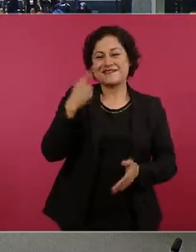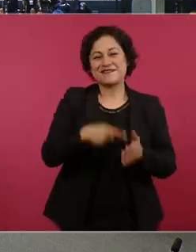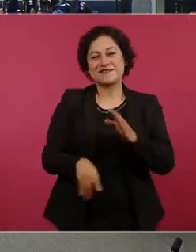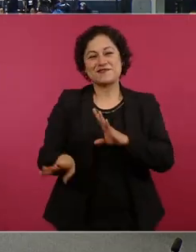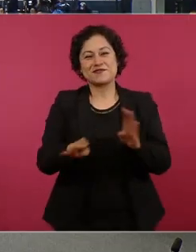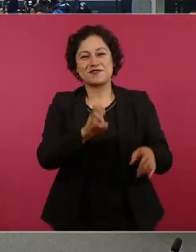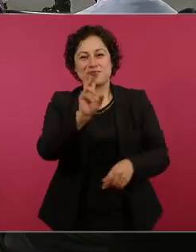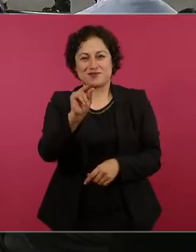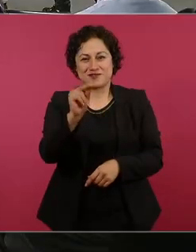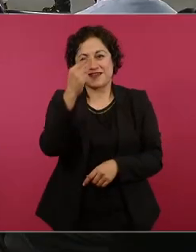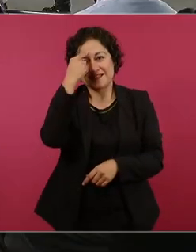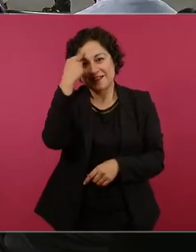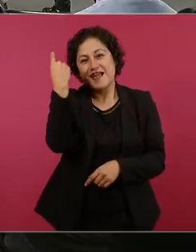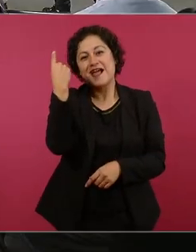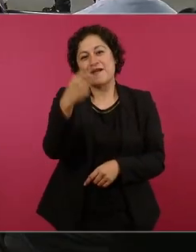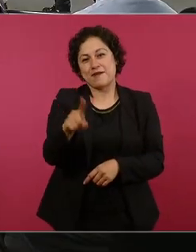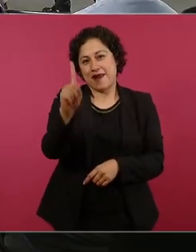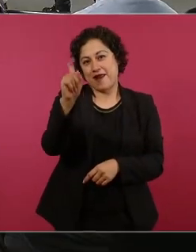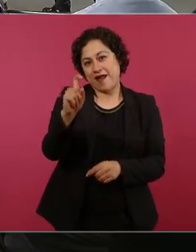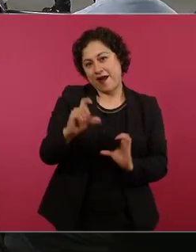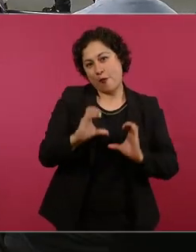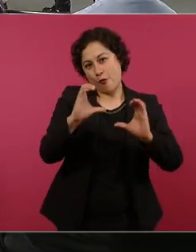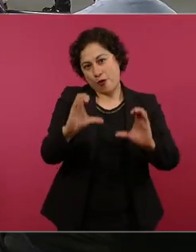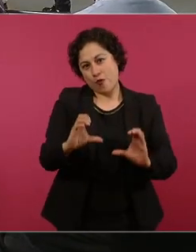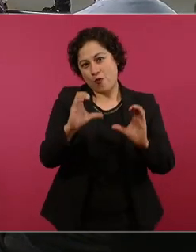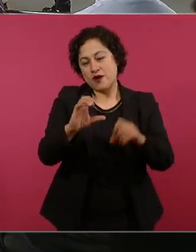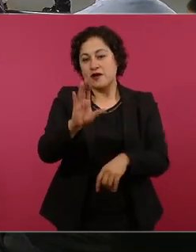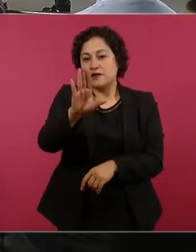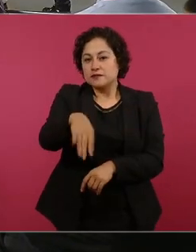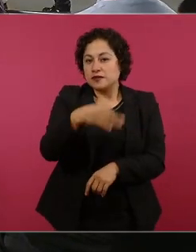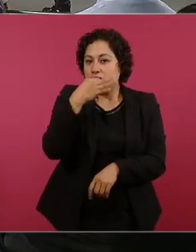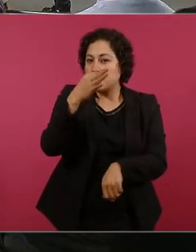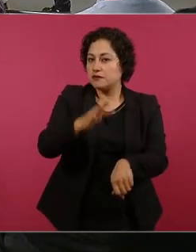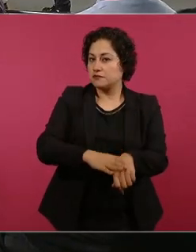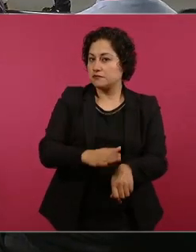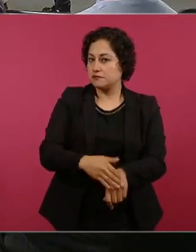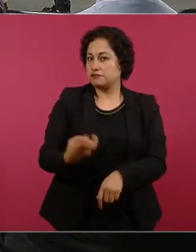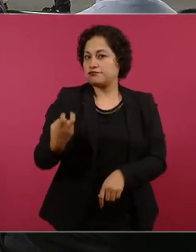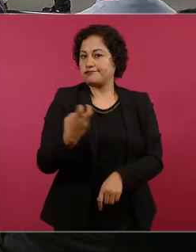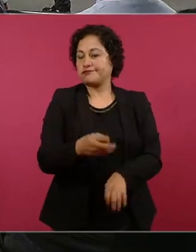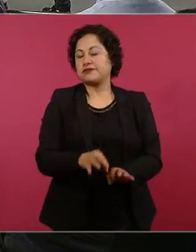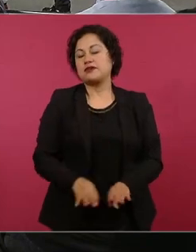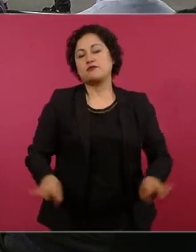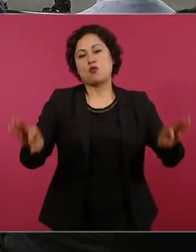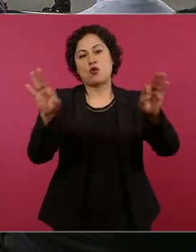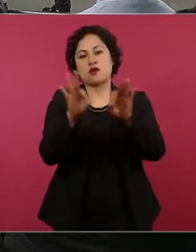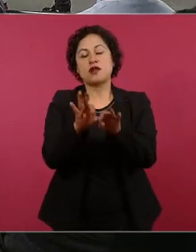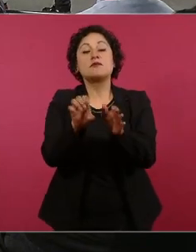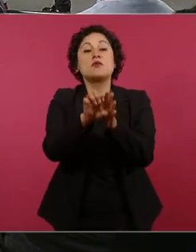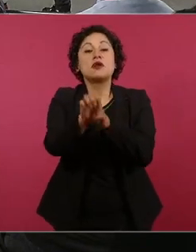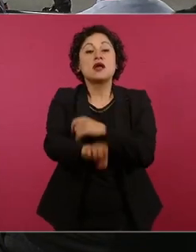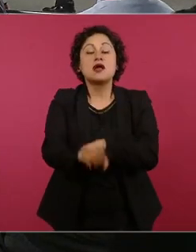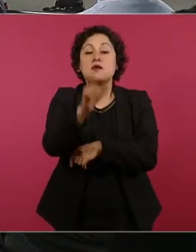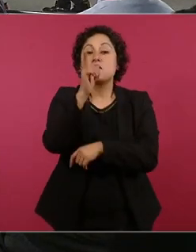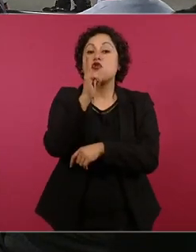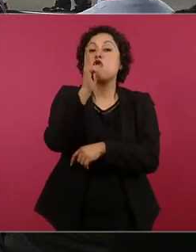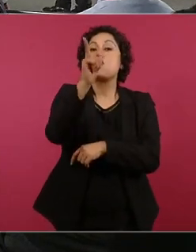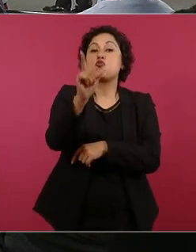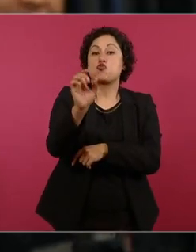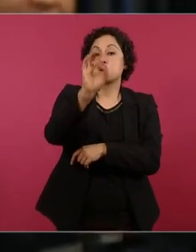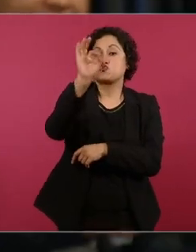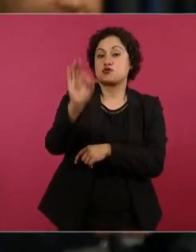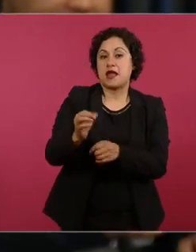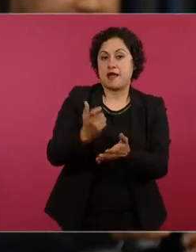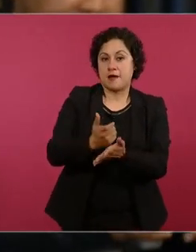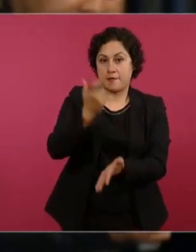para ahorrar para ahorrar agua es muy importante el anuncio señor presidente del tema de las tarifas eléctricas para nuestra región porque mire